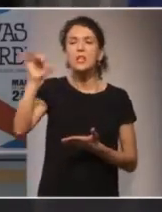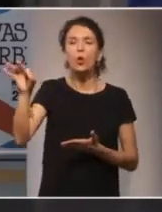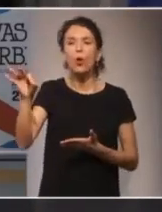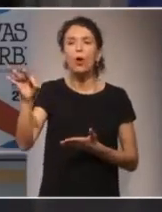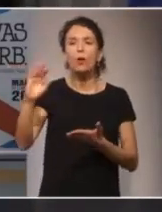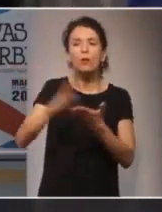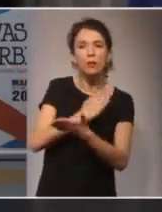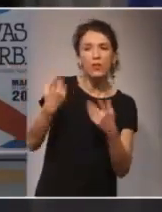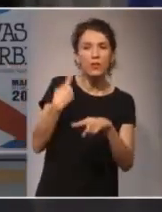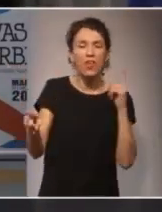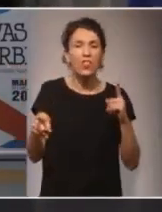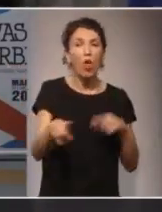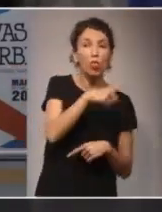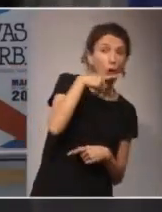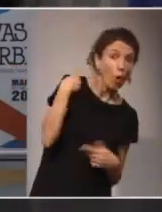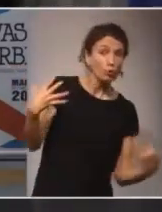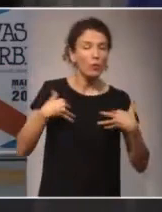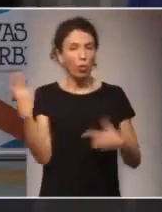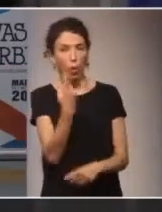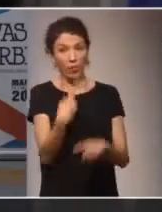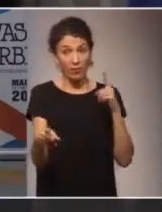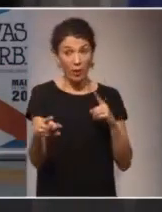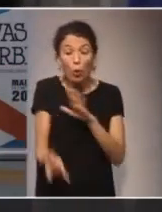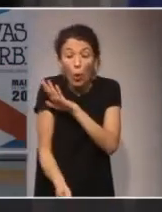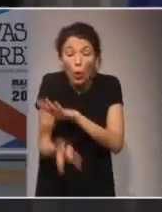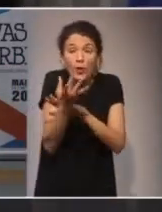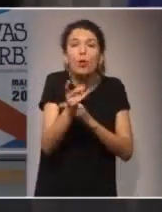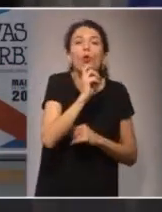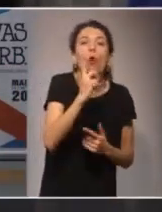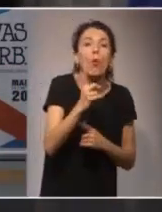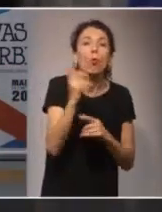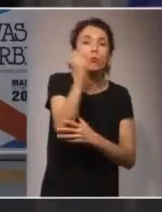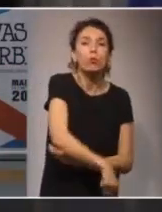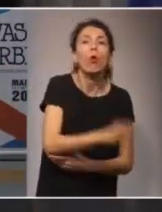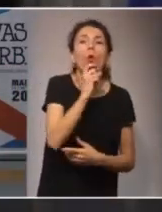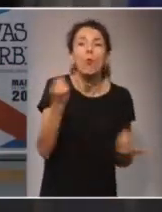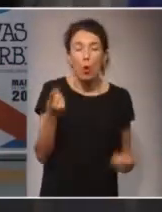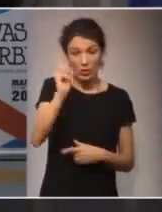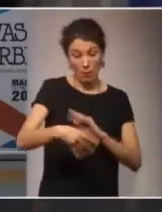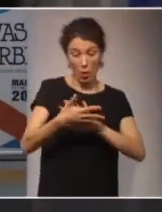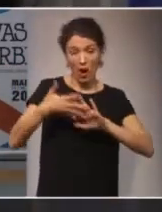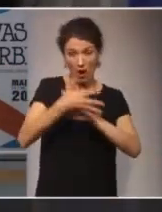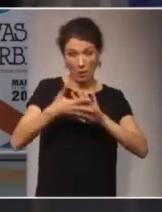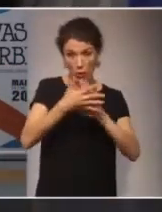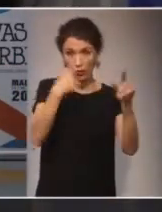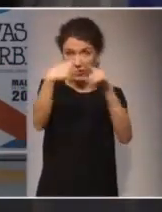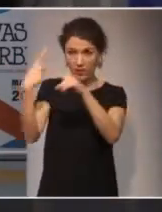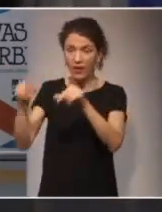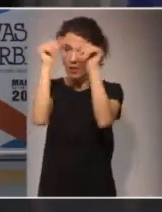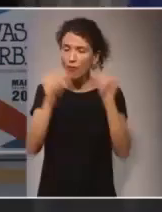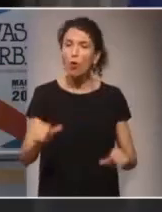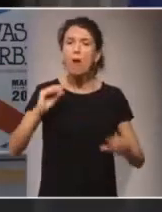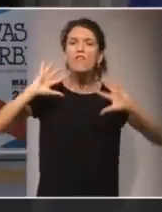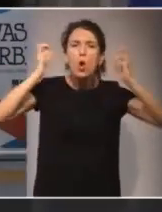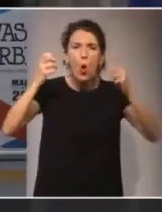entre dolor y sufrimiento, el origen de este y cómo superarlo. También habló de las diferentes formas de